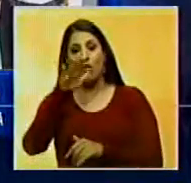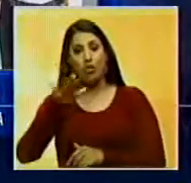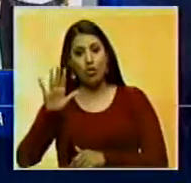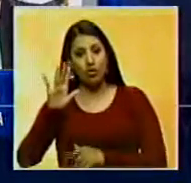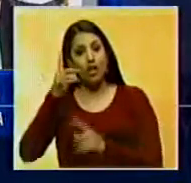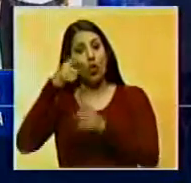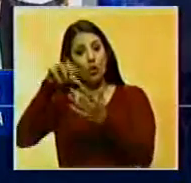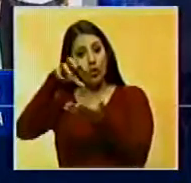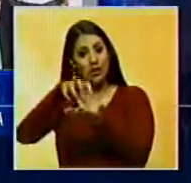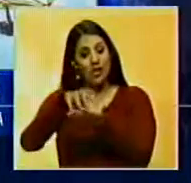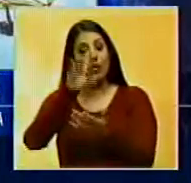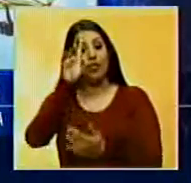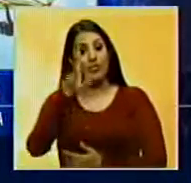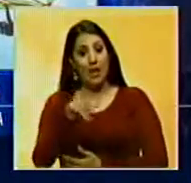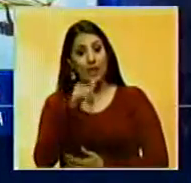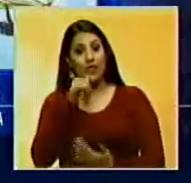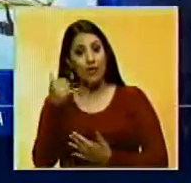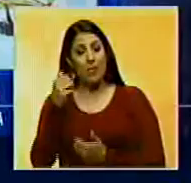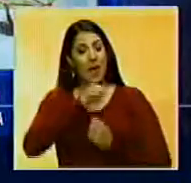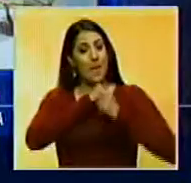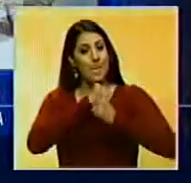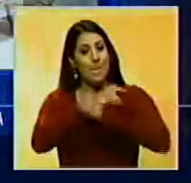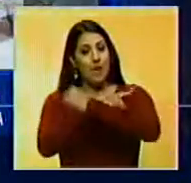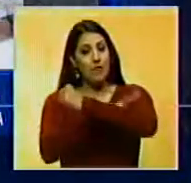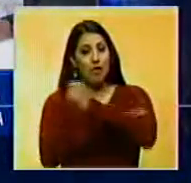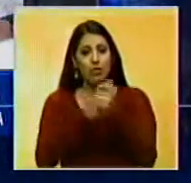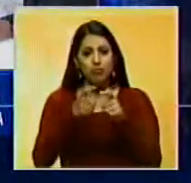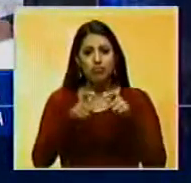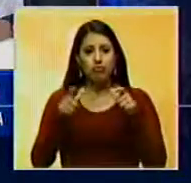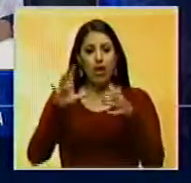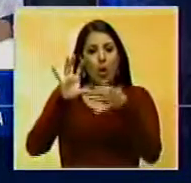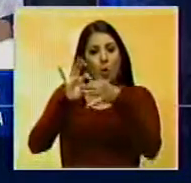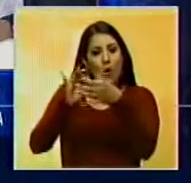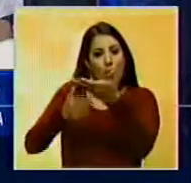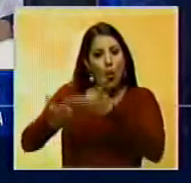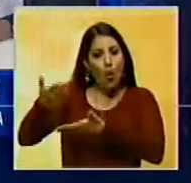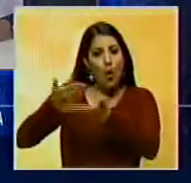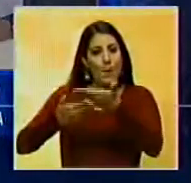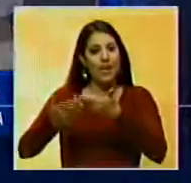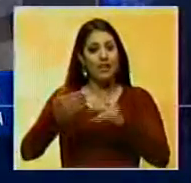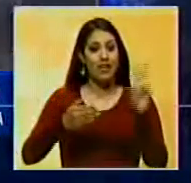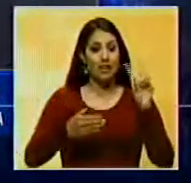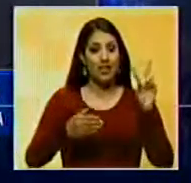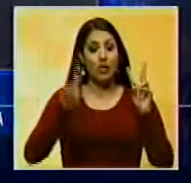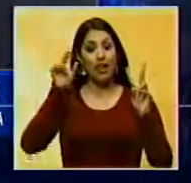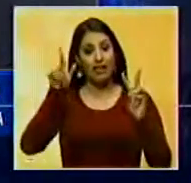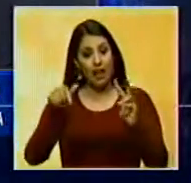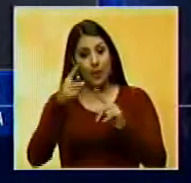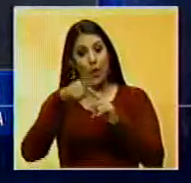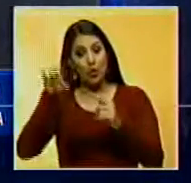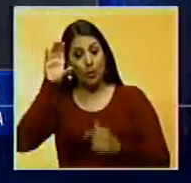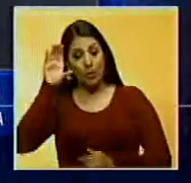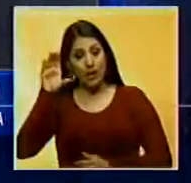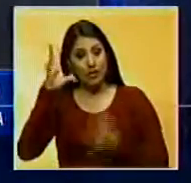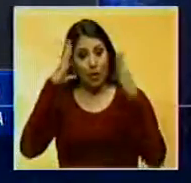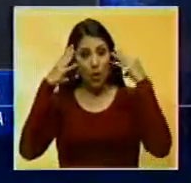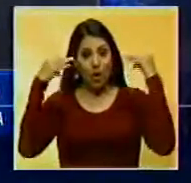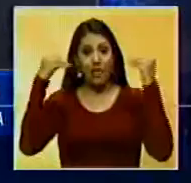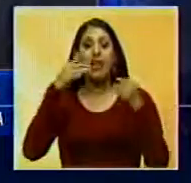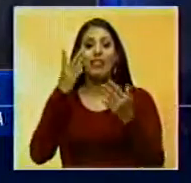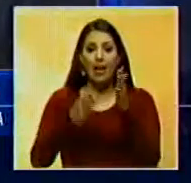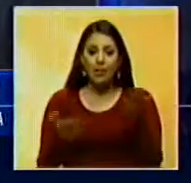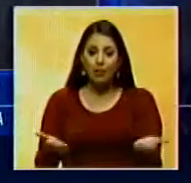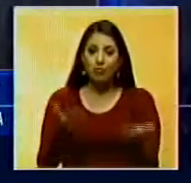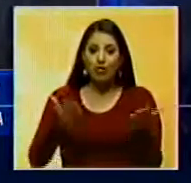Este evento tuvo como propósito fortalecer y ampliar los lazos comerciales entre Venezuela y Bonaire, además de impulsar el